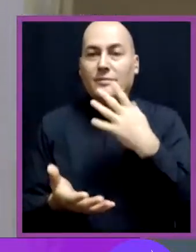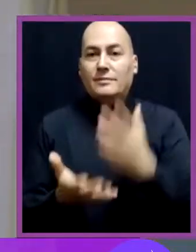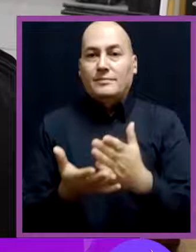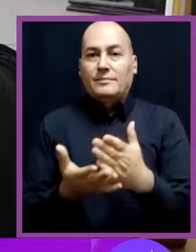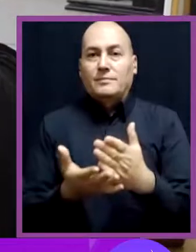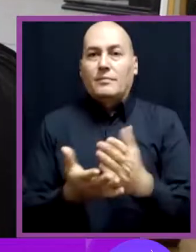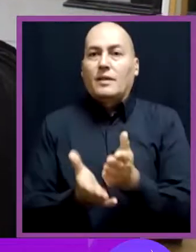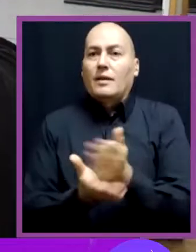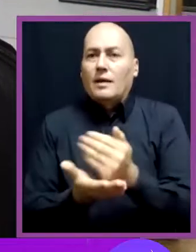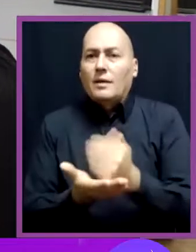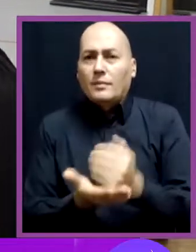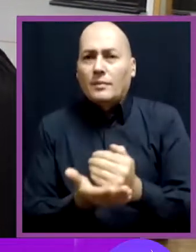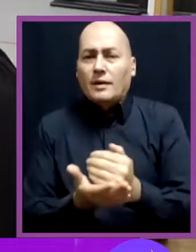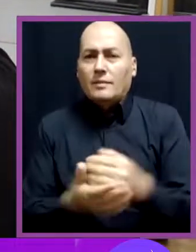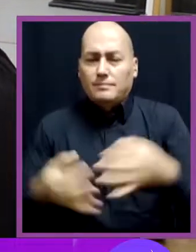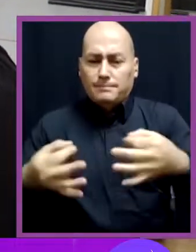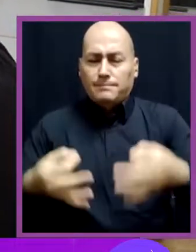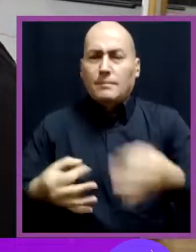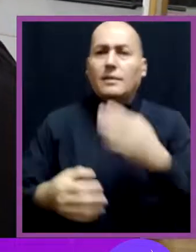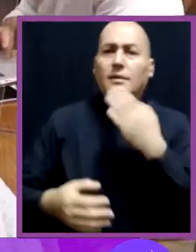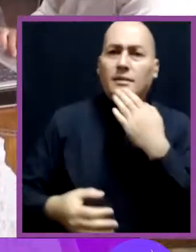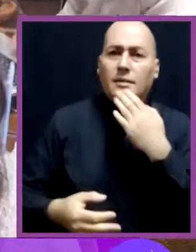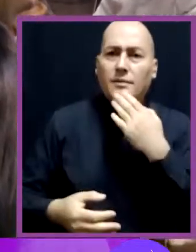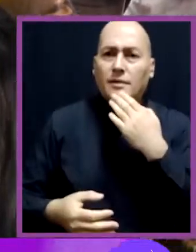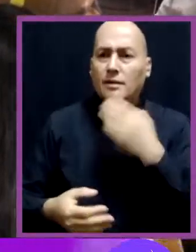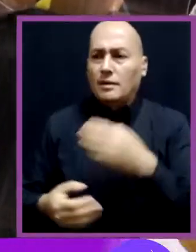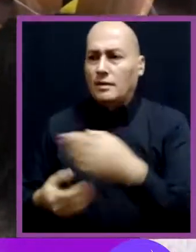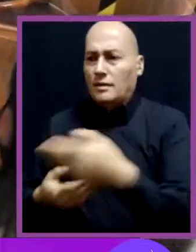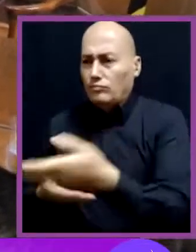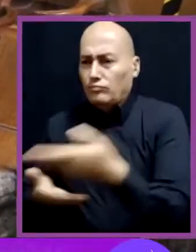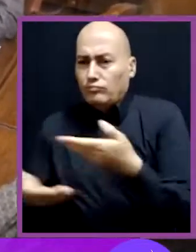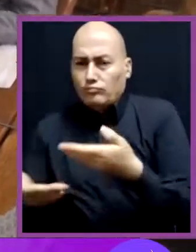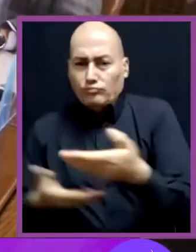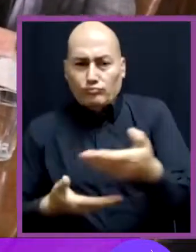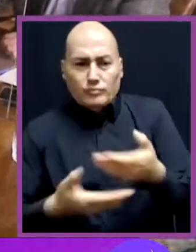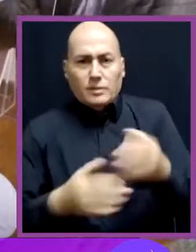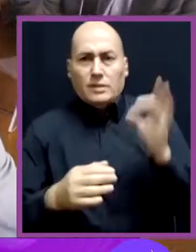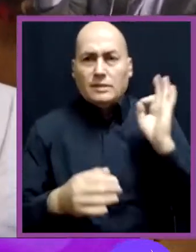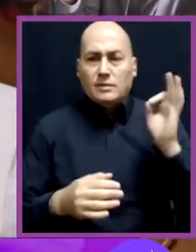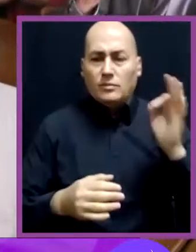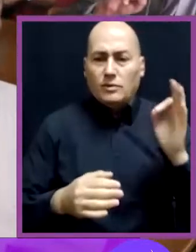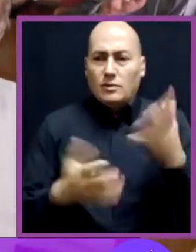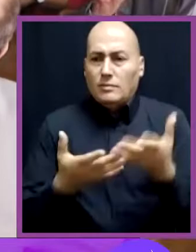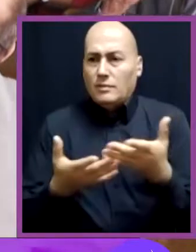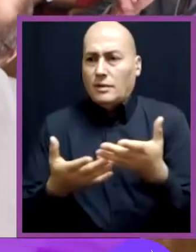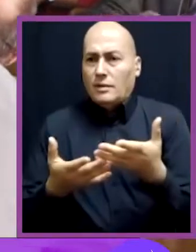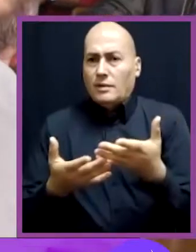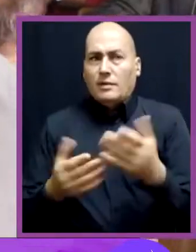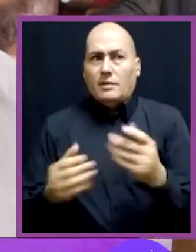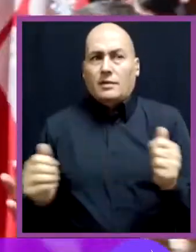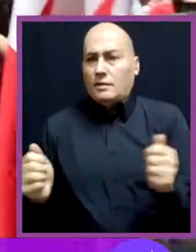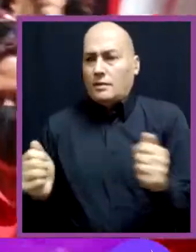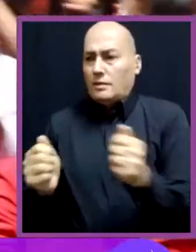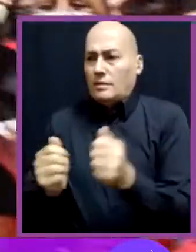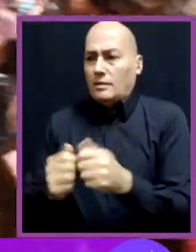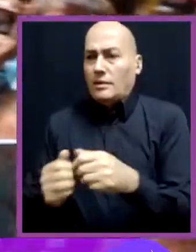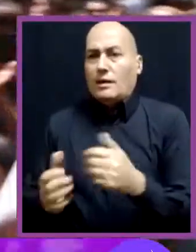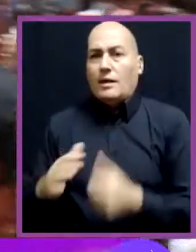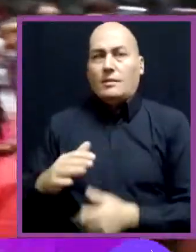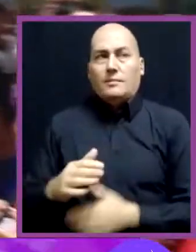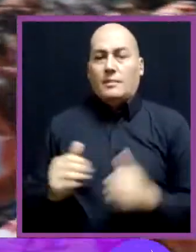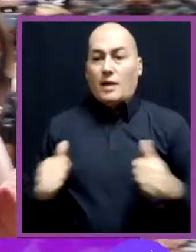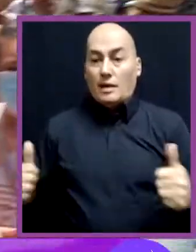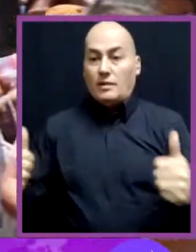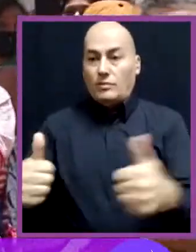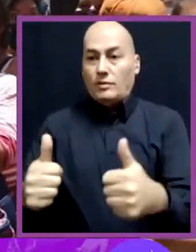ciudadana en la actualización del Plan Regulador. Generamos reuniones entre la comunidad y parlamentarios abriendo espacios para acercar